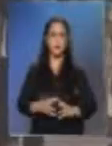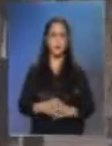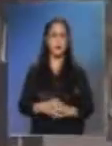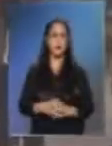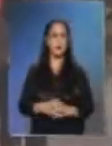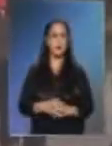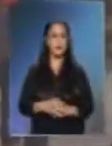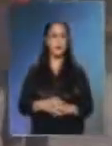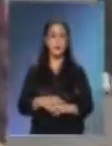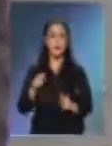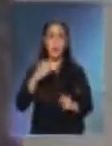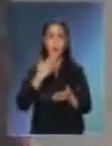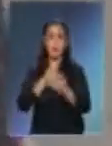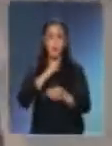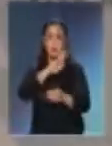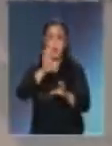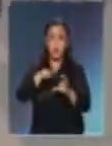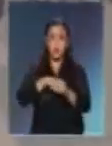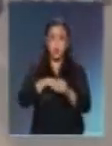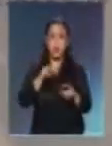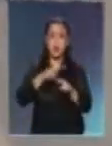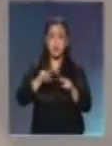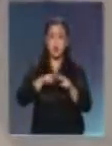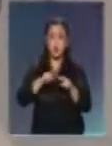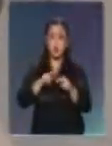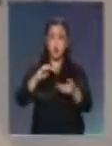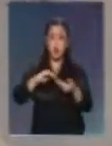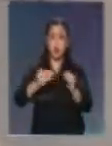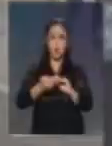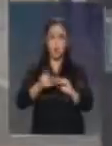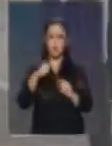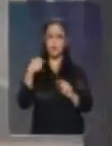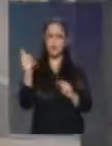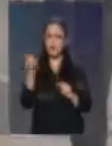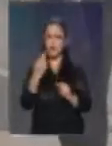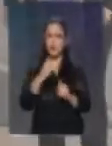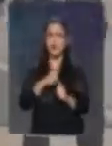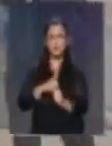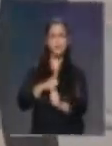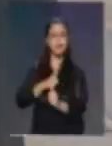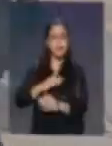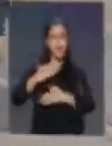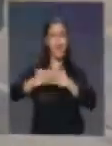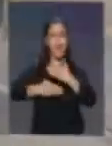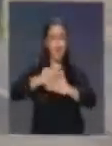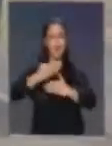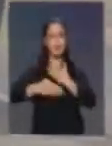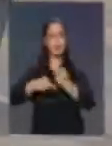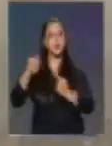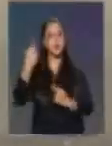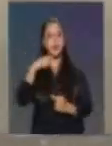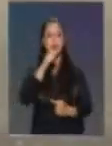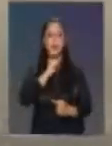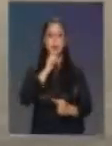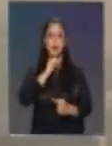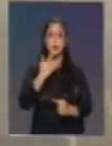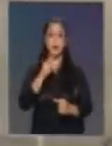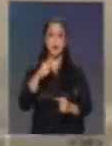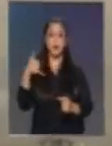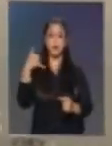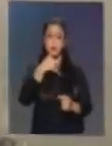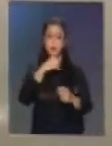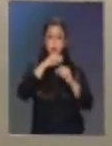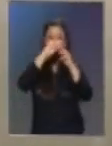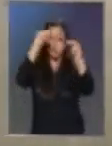Cuando se incluye a la comunidad de las soluciones, somos capaces de llegar más lejos. Sin embargo, aún queda mucho por hacer, ya que las emisiones